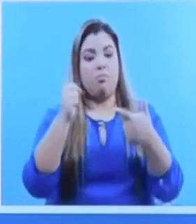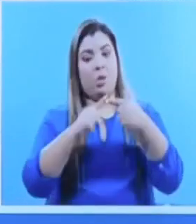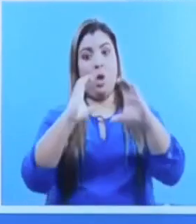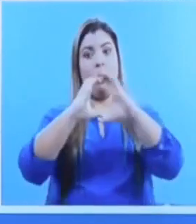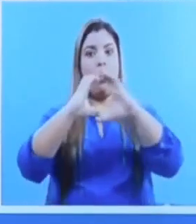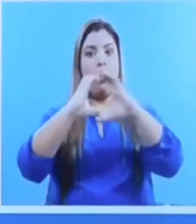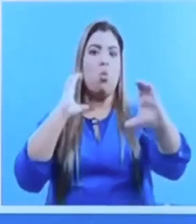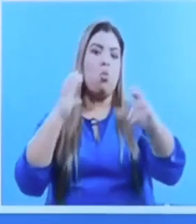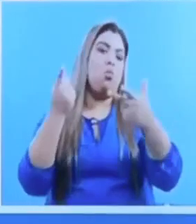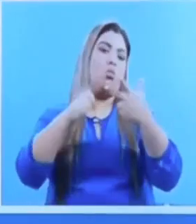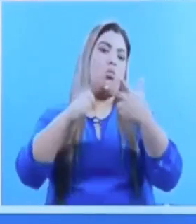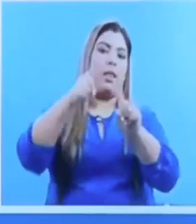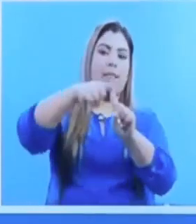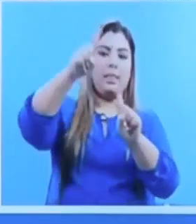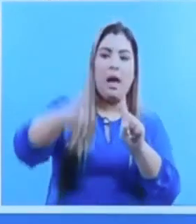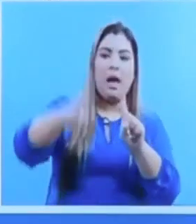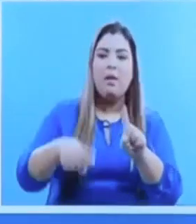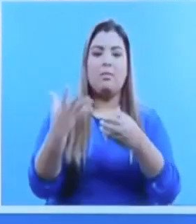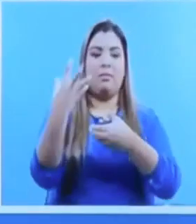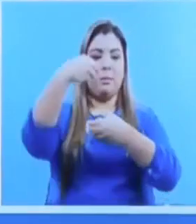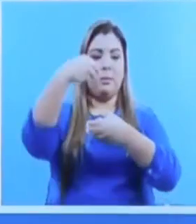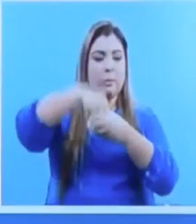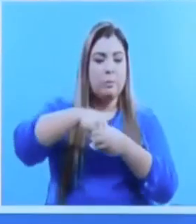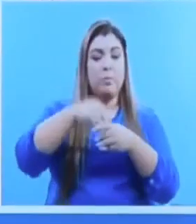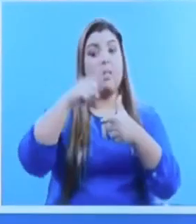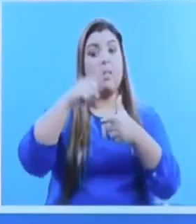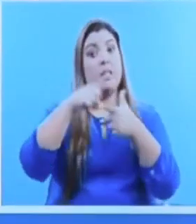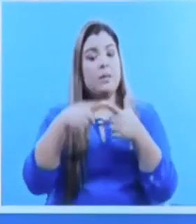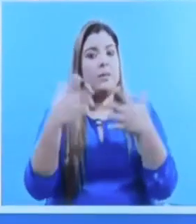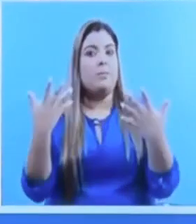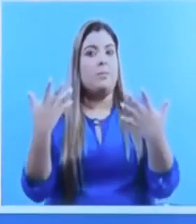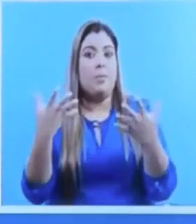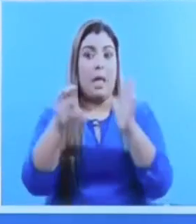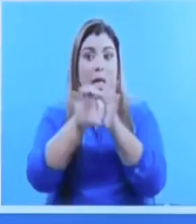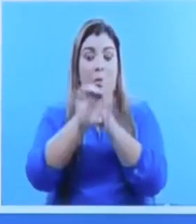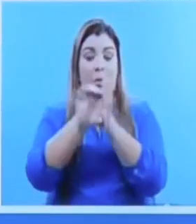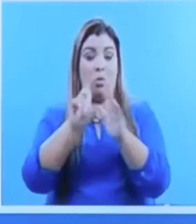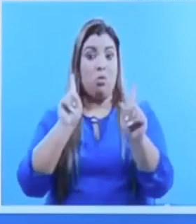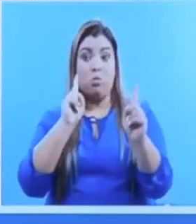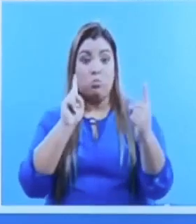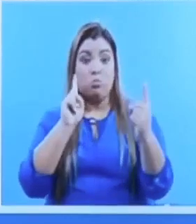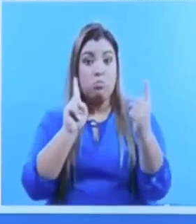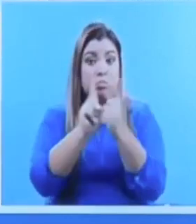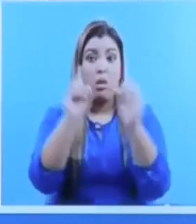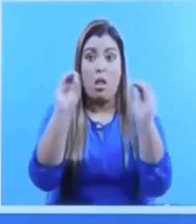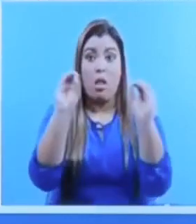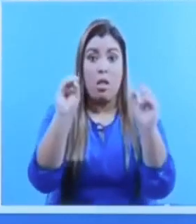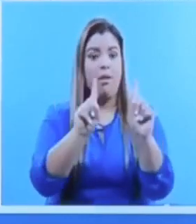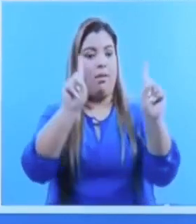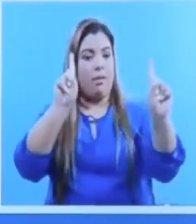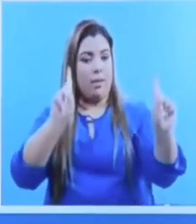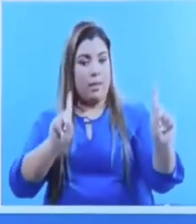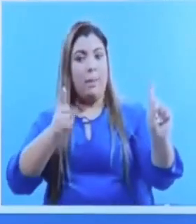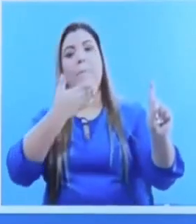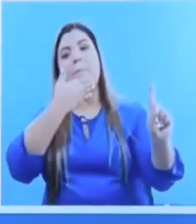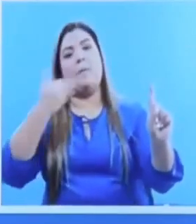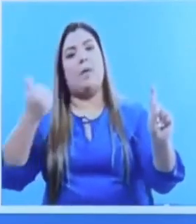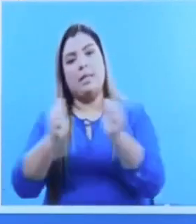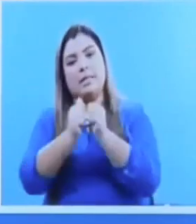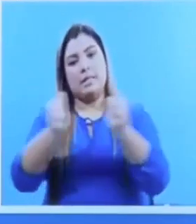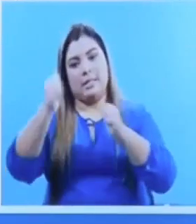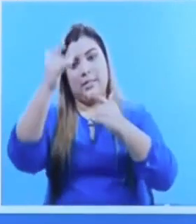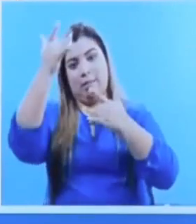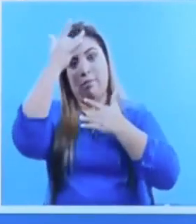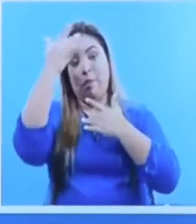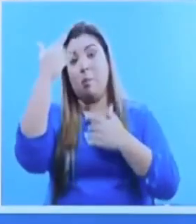transporte, etcétera. Entonces, obviamente, al romper esa cercanía, pueden poner en riesgo. Lo mismo